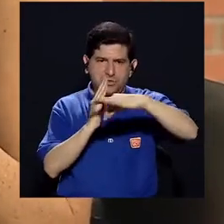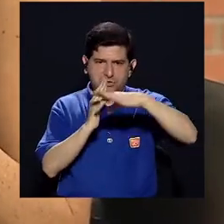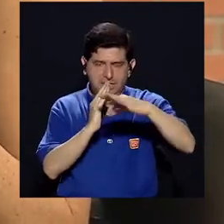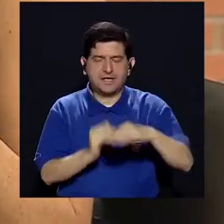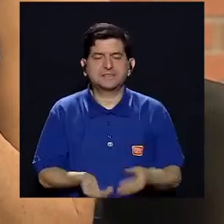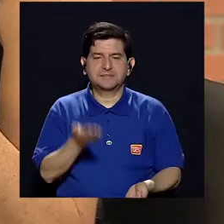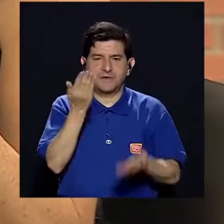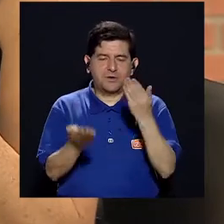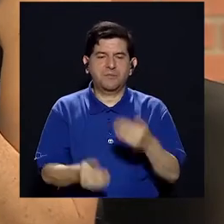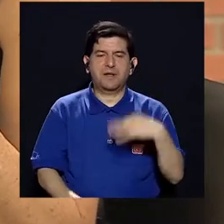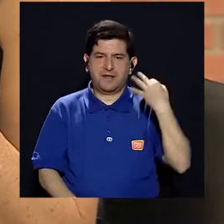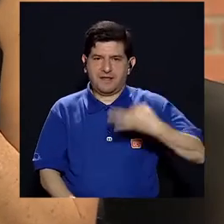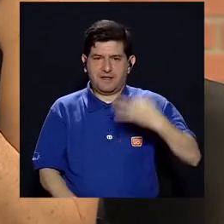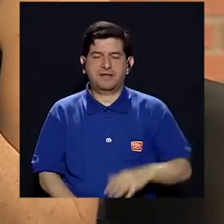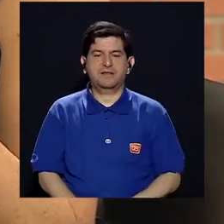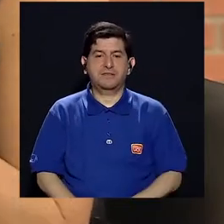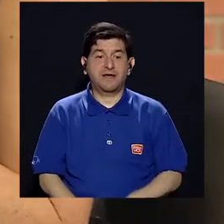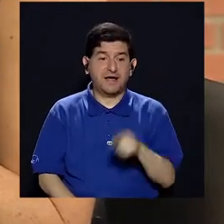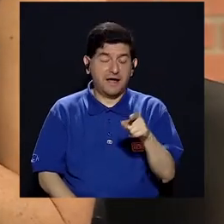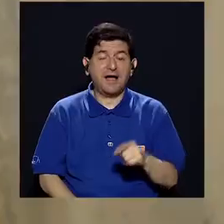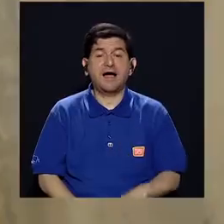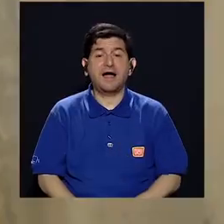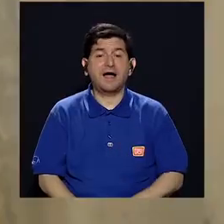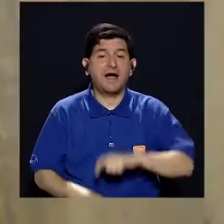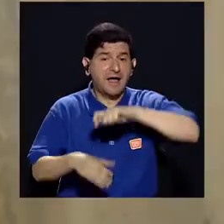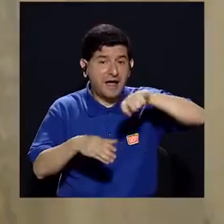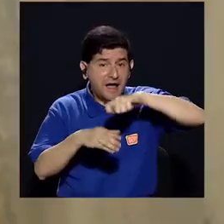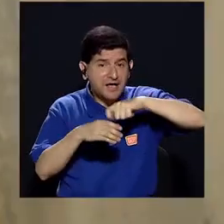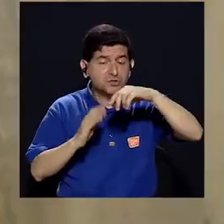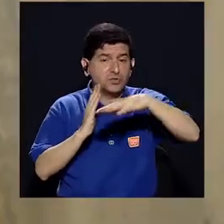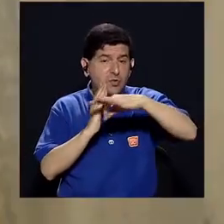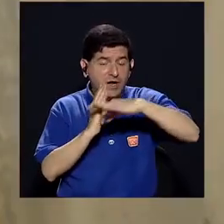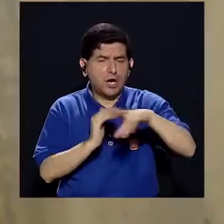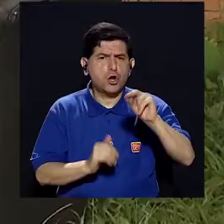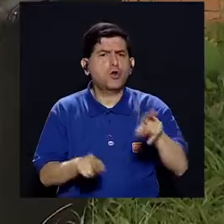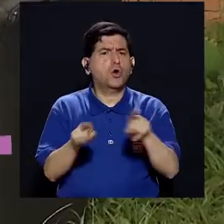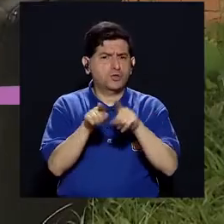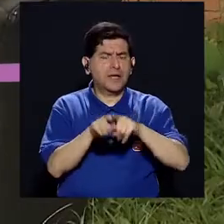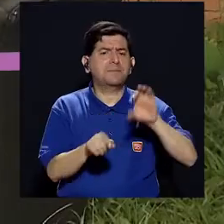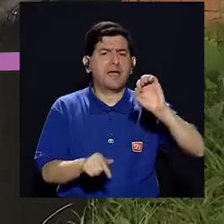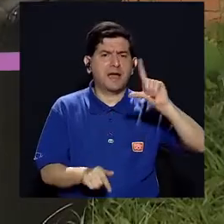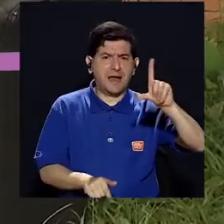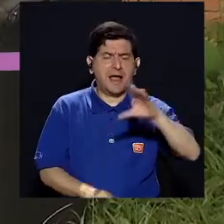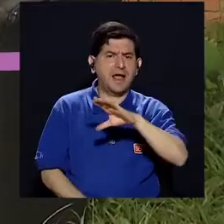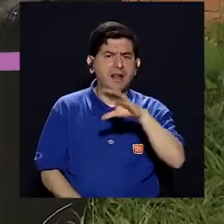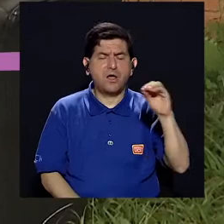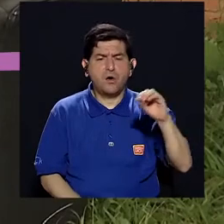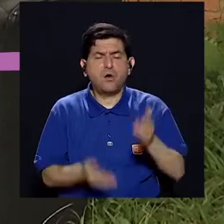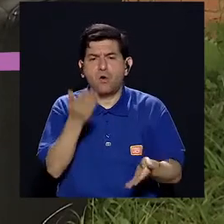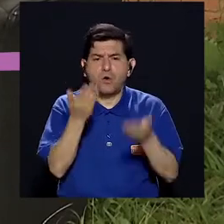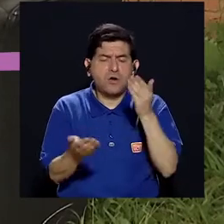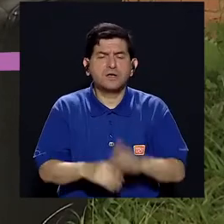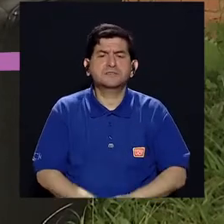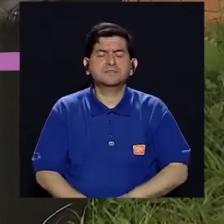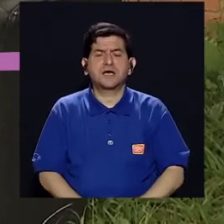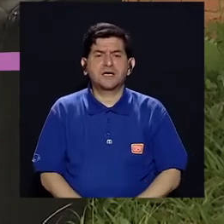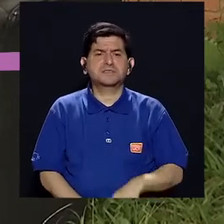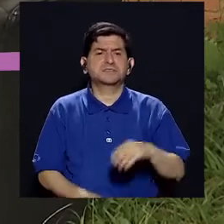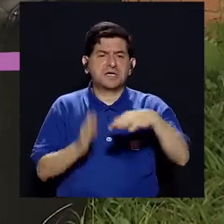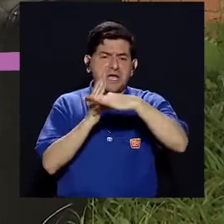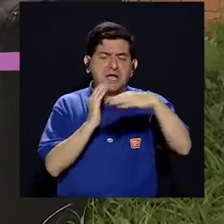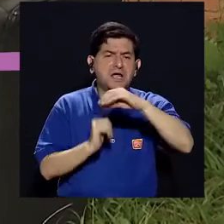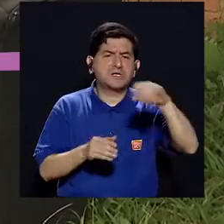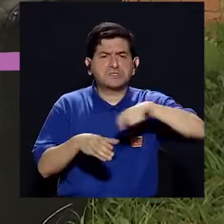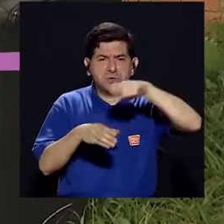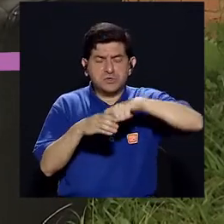menos de grasa que la maría original. ¿Es referido a azúcar y grasa? No necesariamente, puede ser light en calorías, puede ser light en grasa o puede ser light